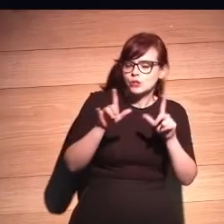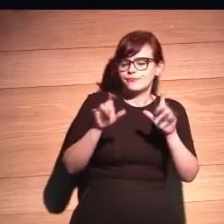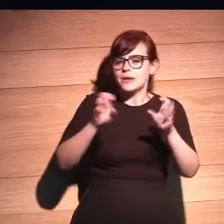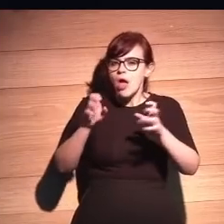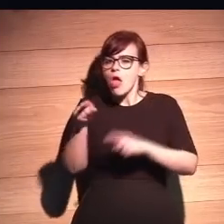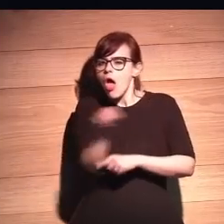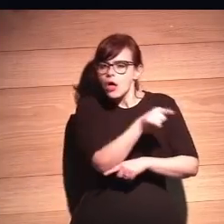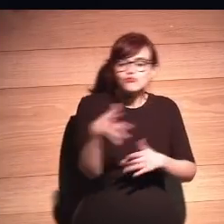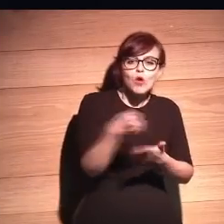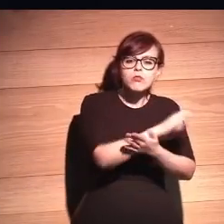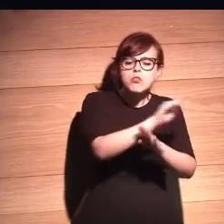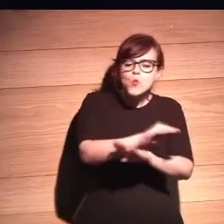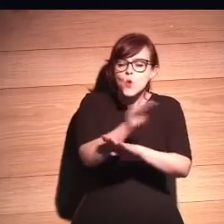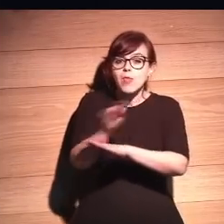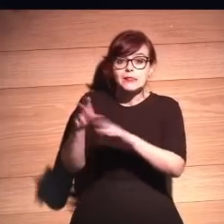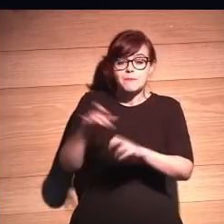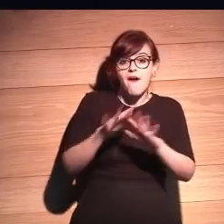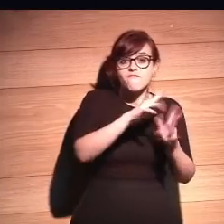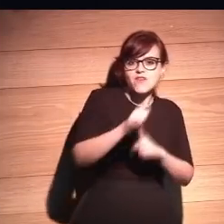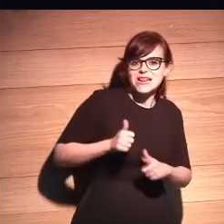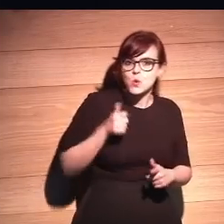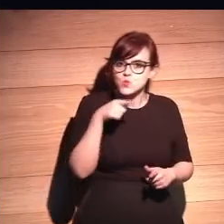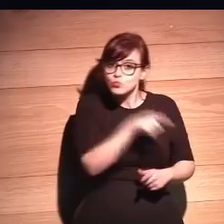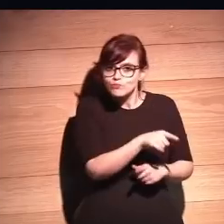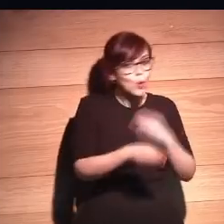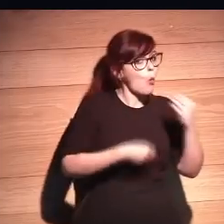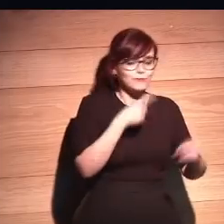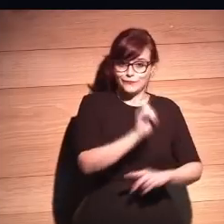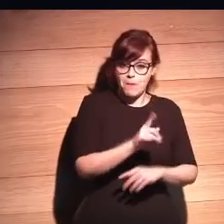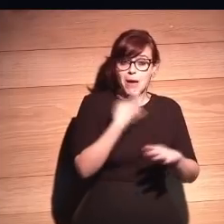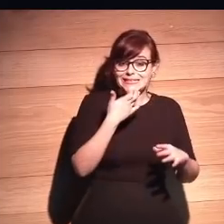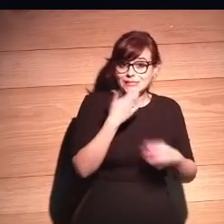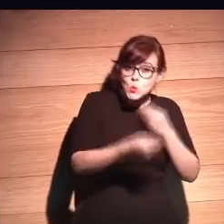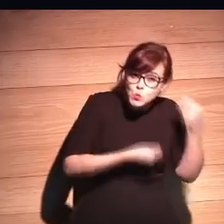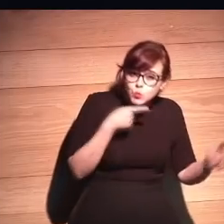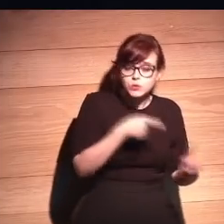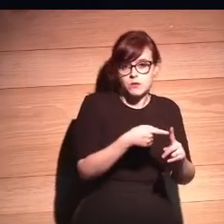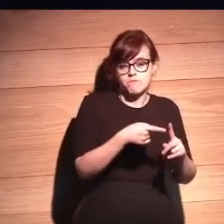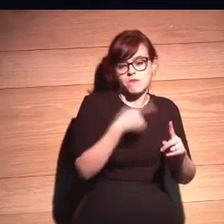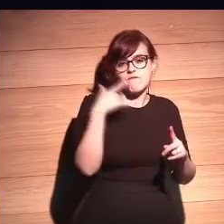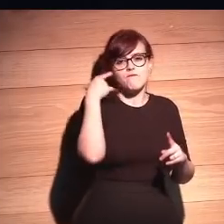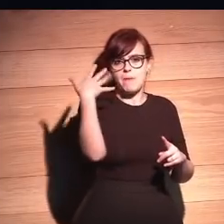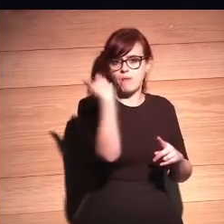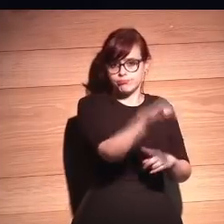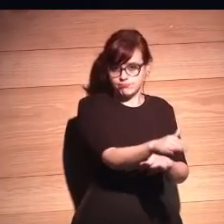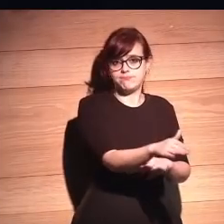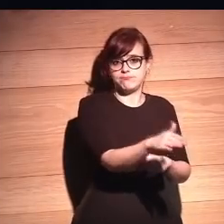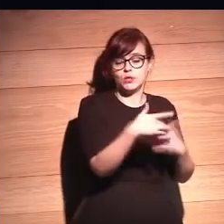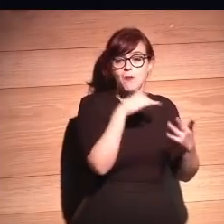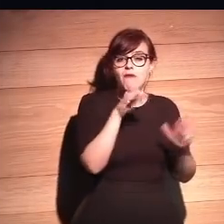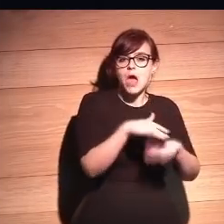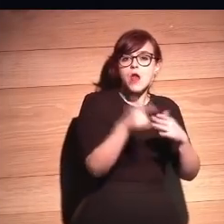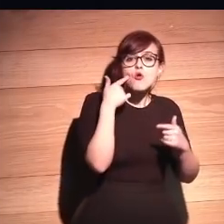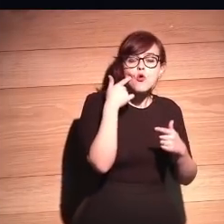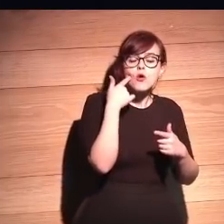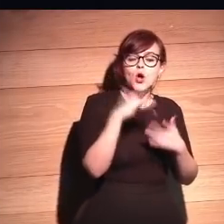van a tener que cuidar mucho más su reputación porque en última instancia es lo que vas a creer a los que